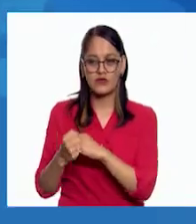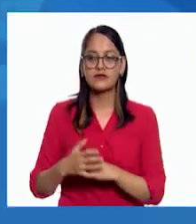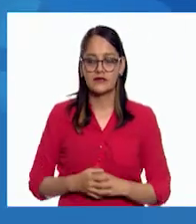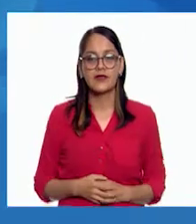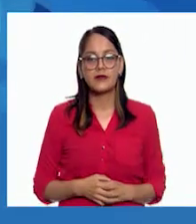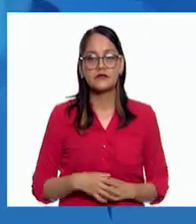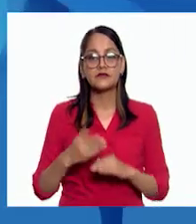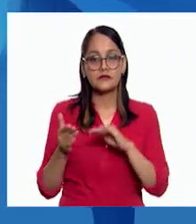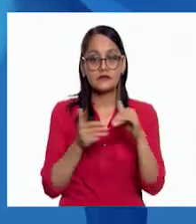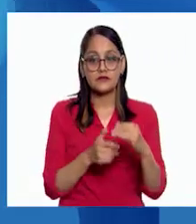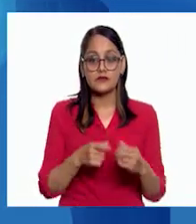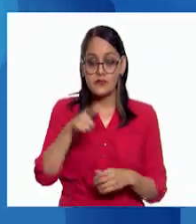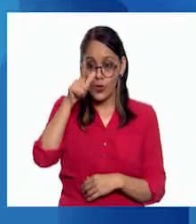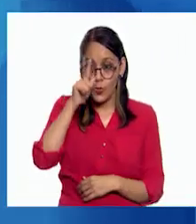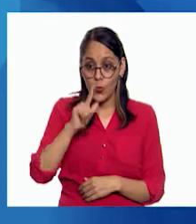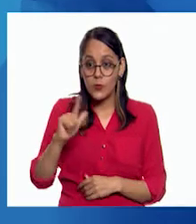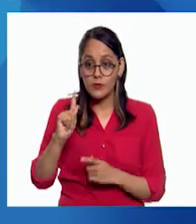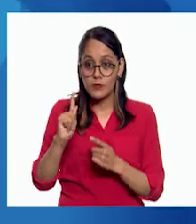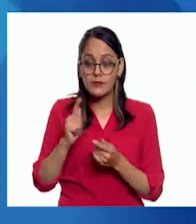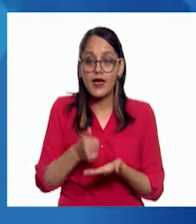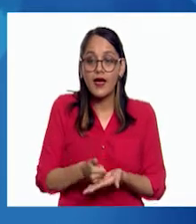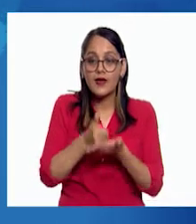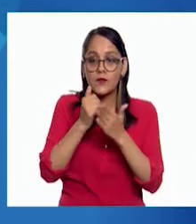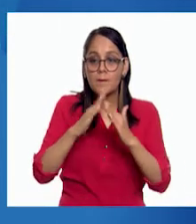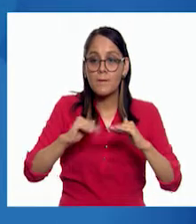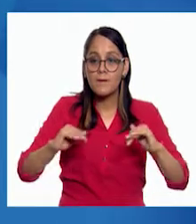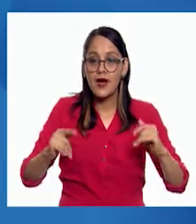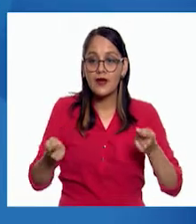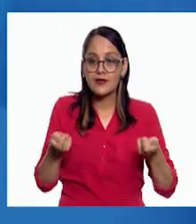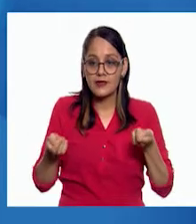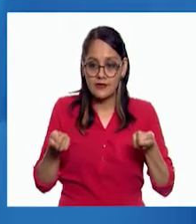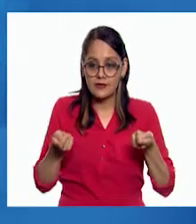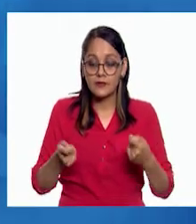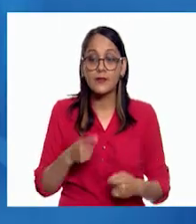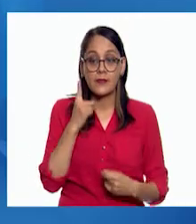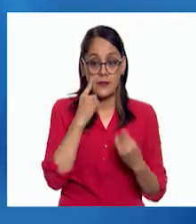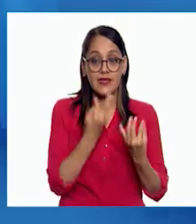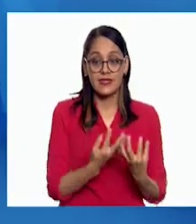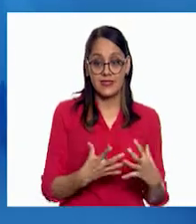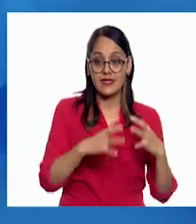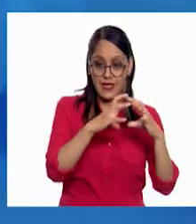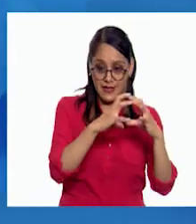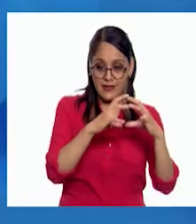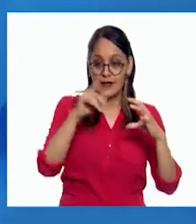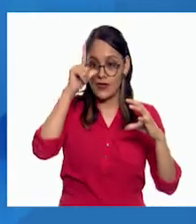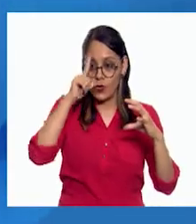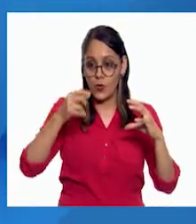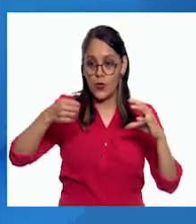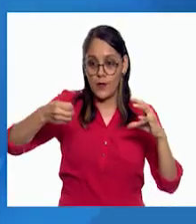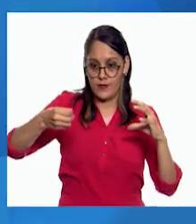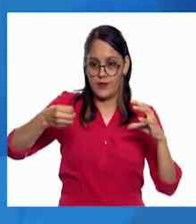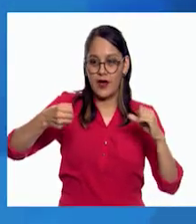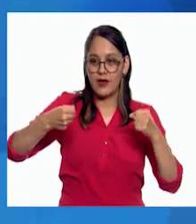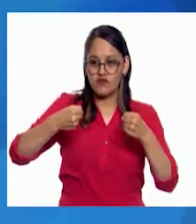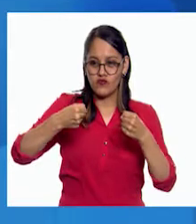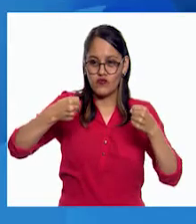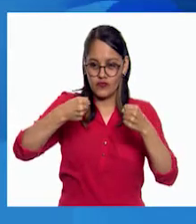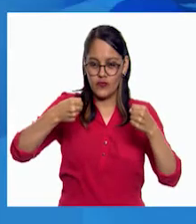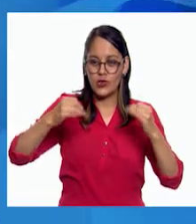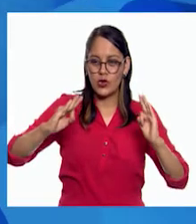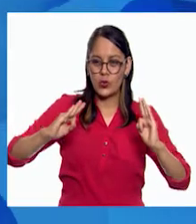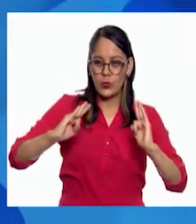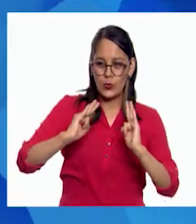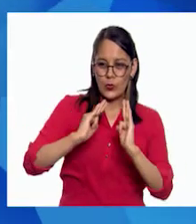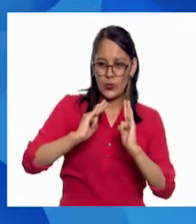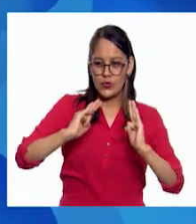La luna controla la marea. La Tierra y la luna ejercen, la una sobre la otra, una atracción irresistible